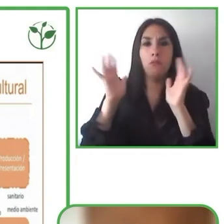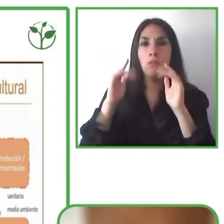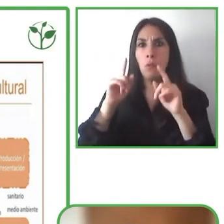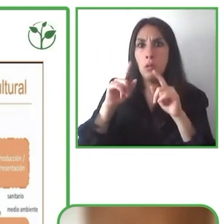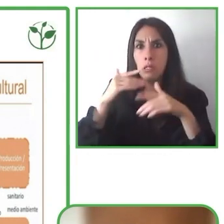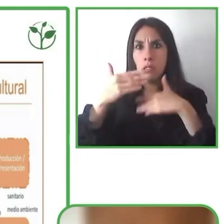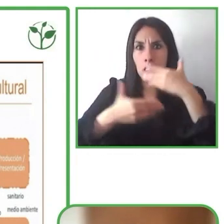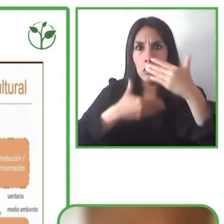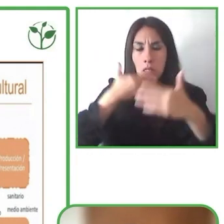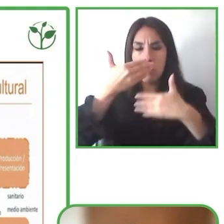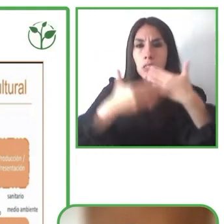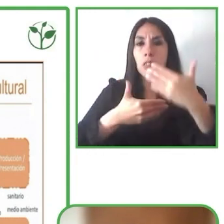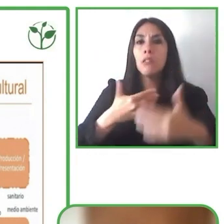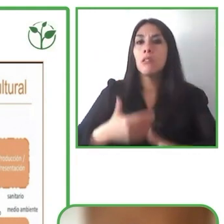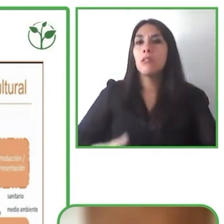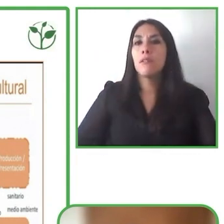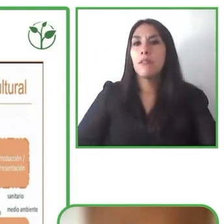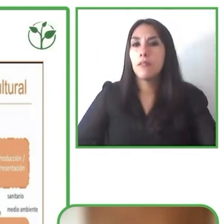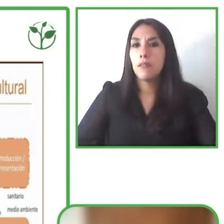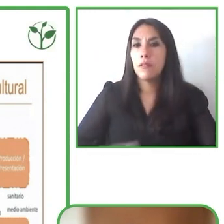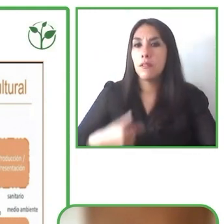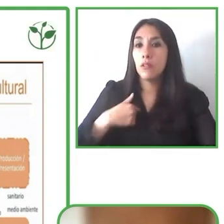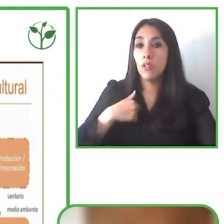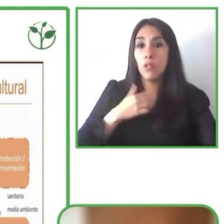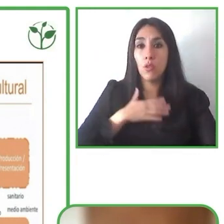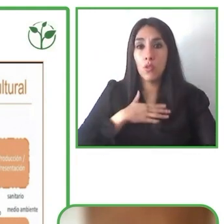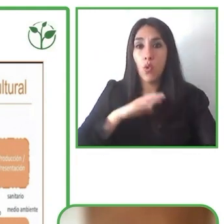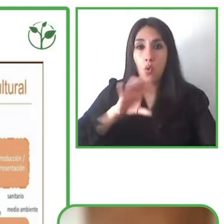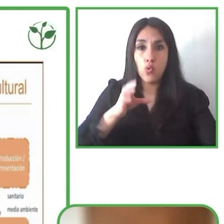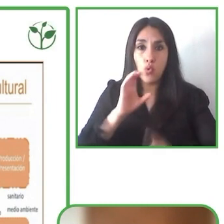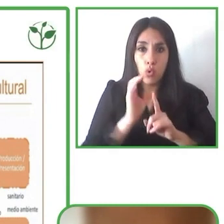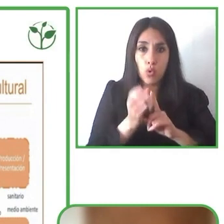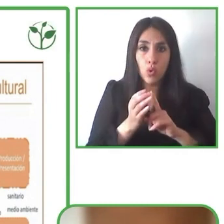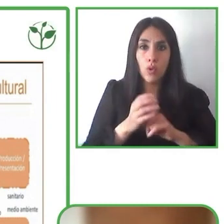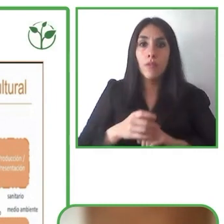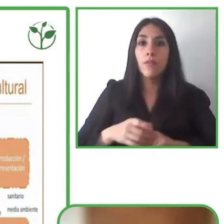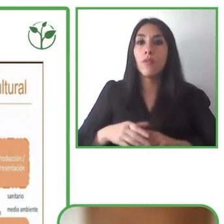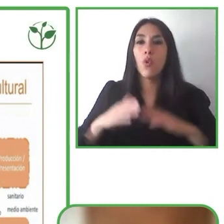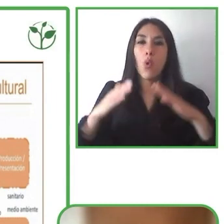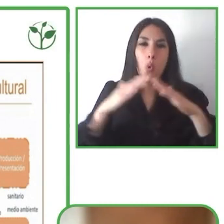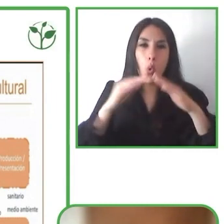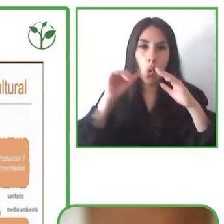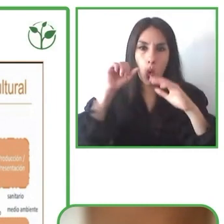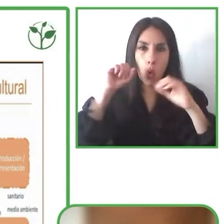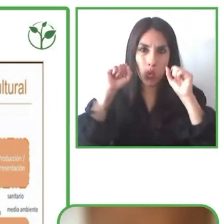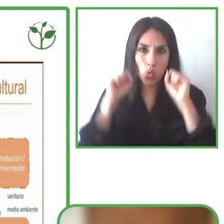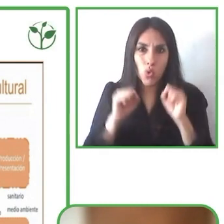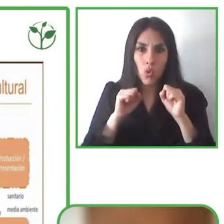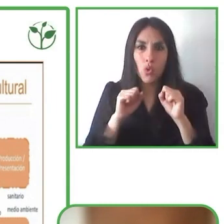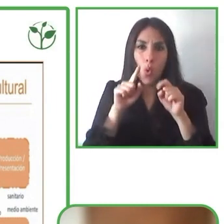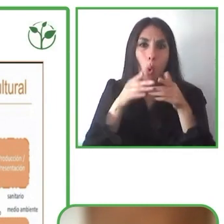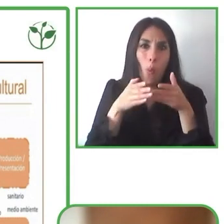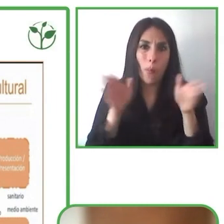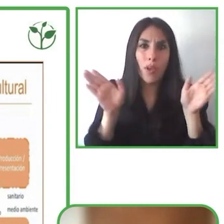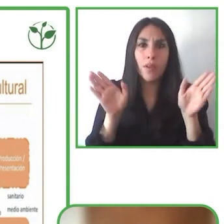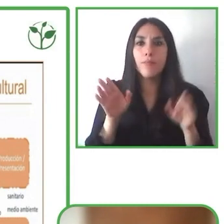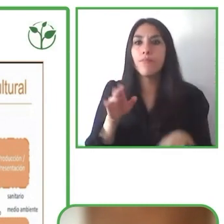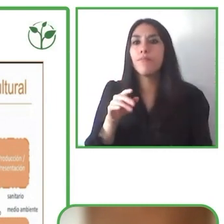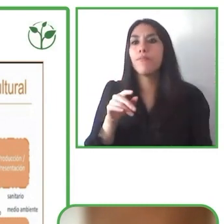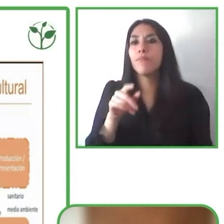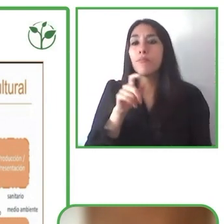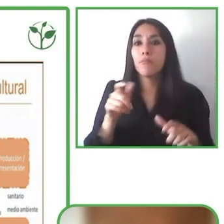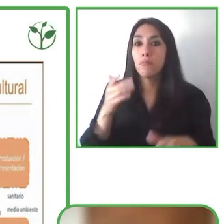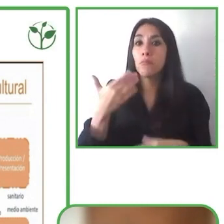cultural y que recién hace una semana lo reabrimos y en donde esperamos seguir levantándonos con más